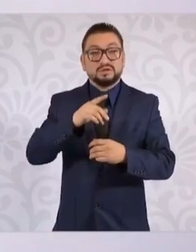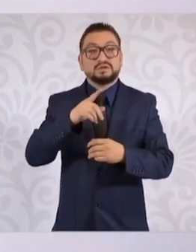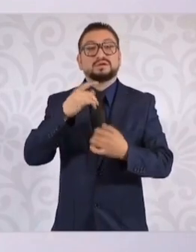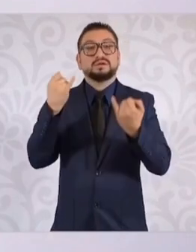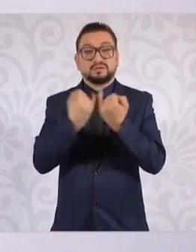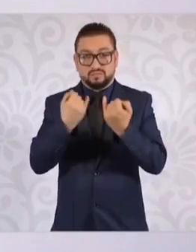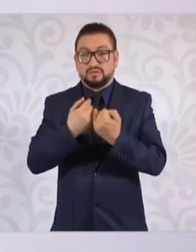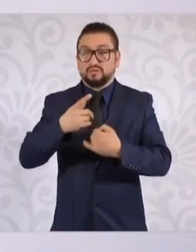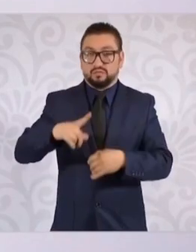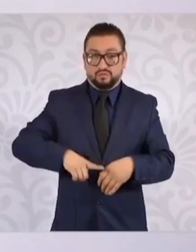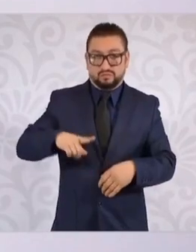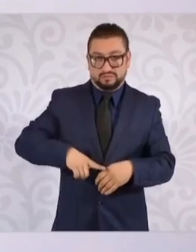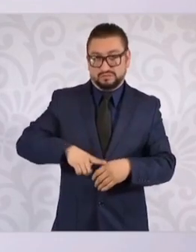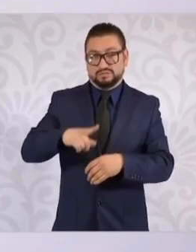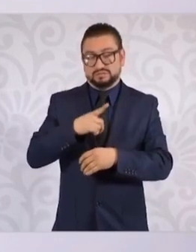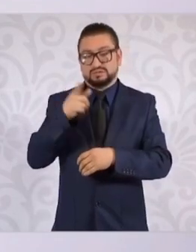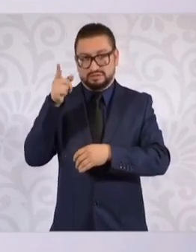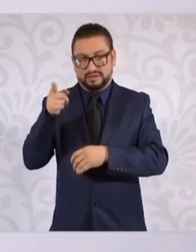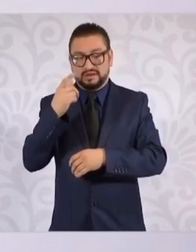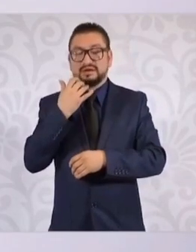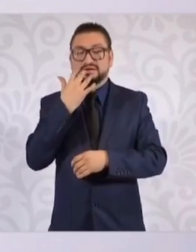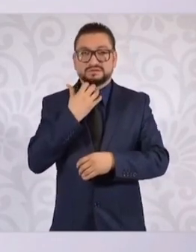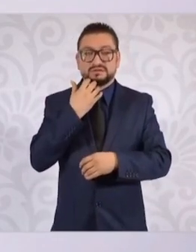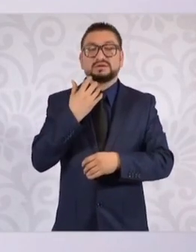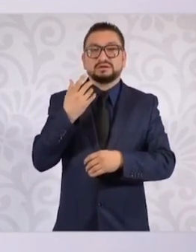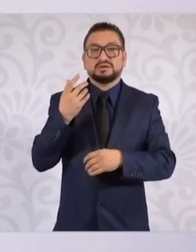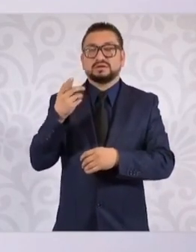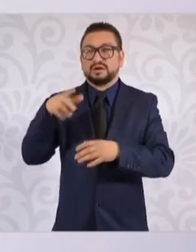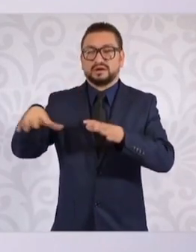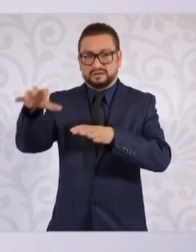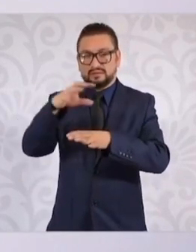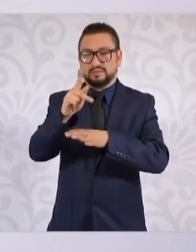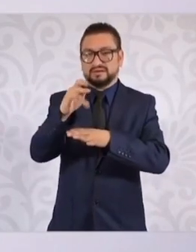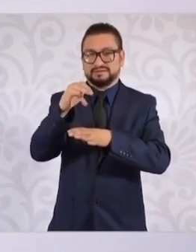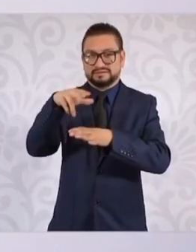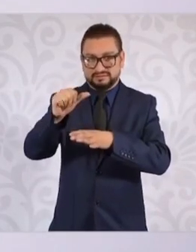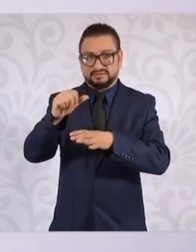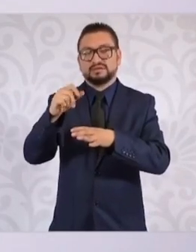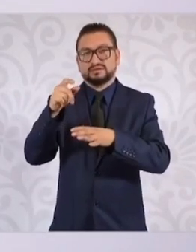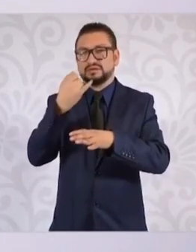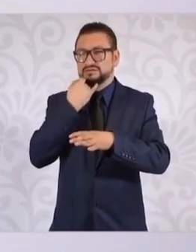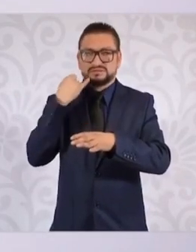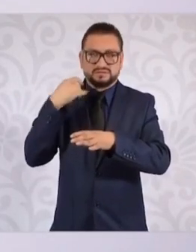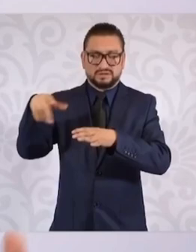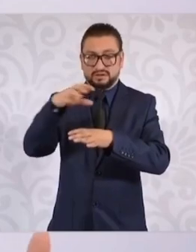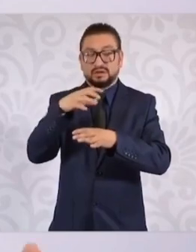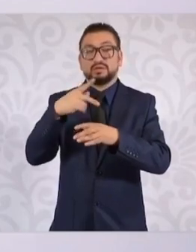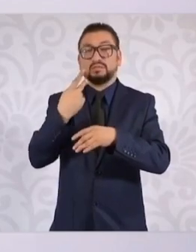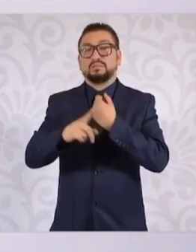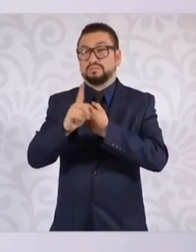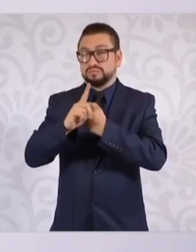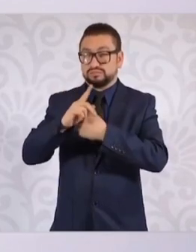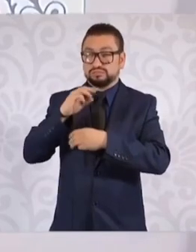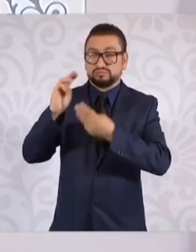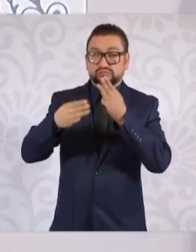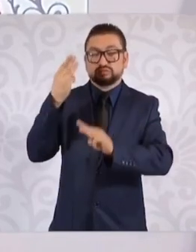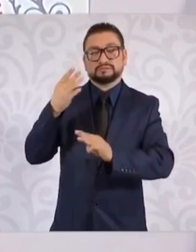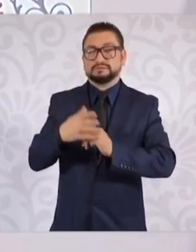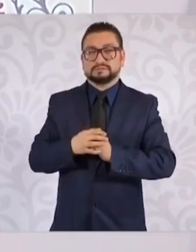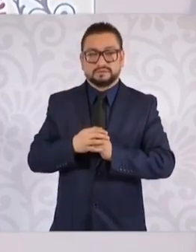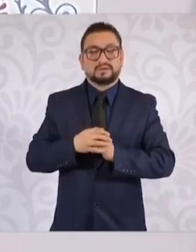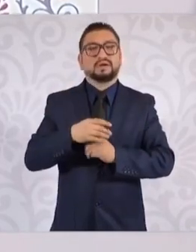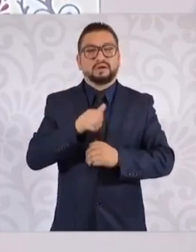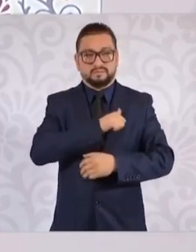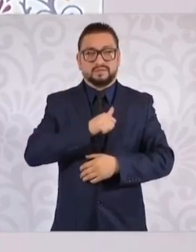del Estado de Israel o del gobierno de Israel a Palestina y hoy lo que está ocurriendo en el mundo. El presidente López Obrador siempre expresó,